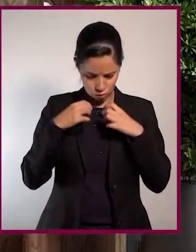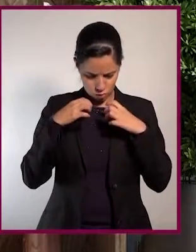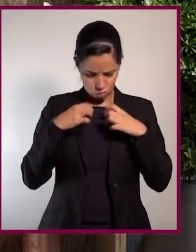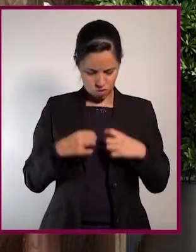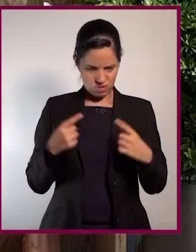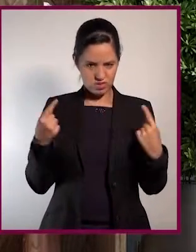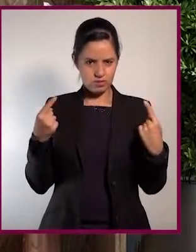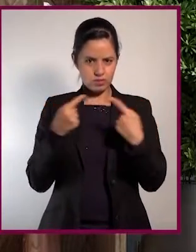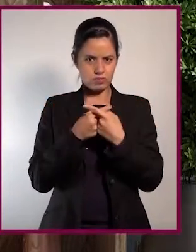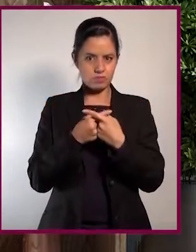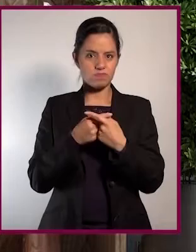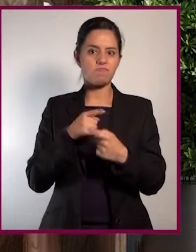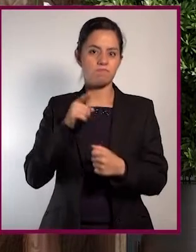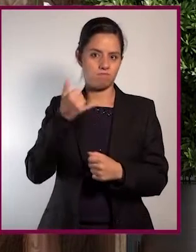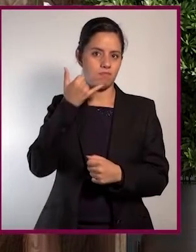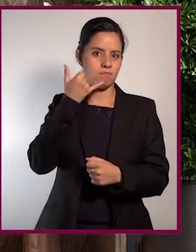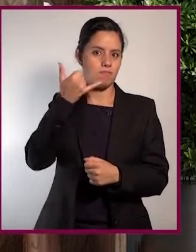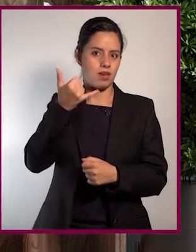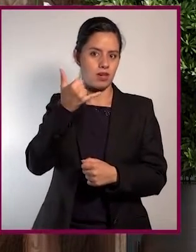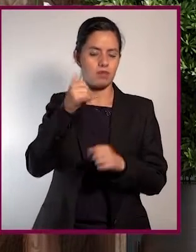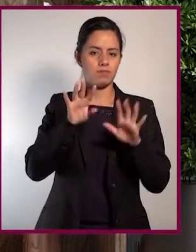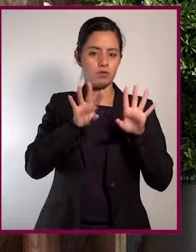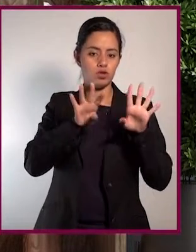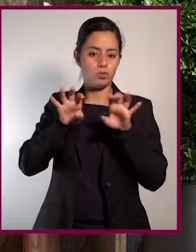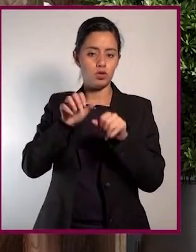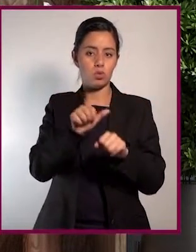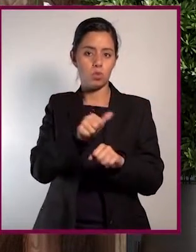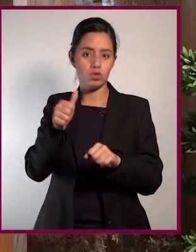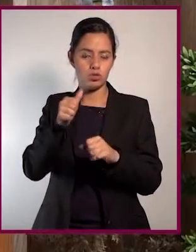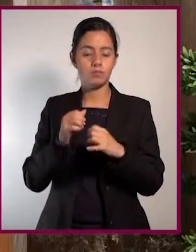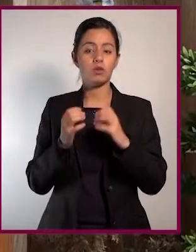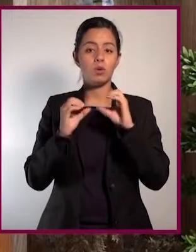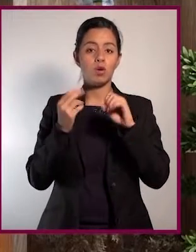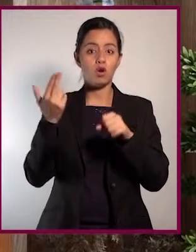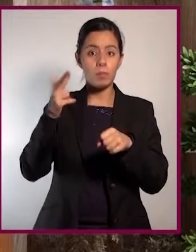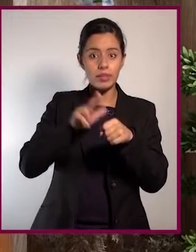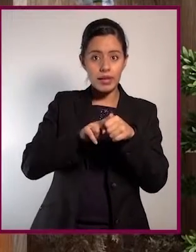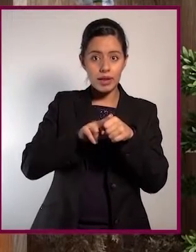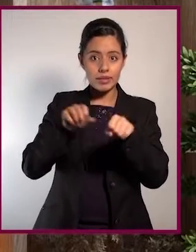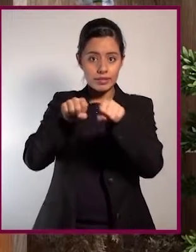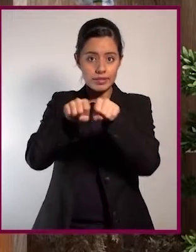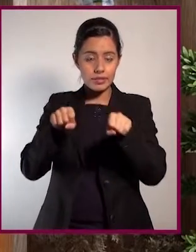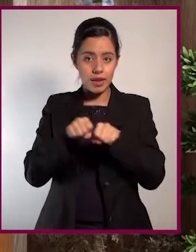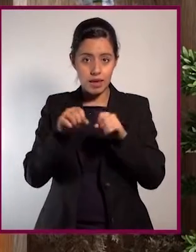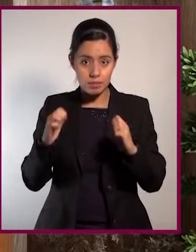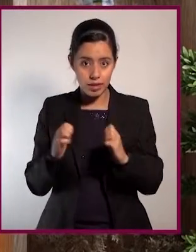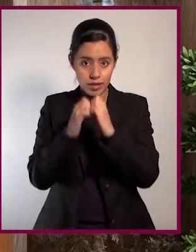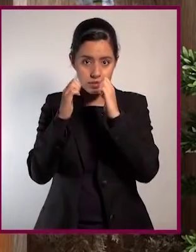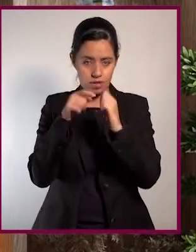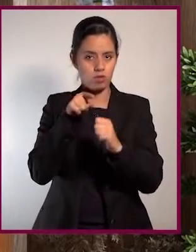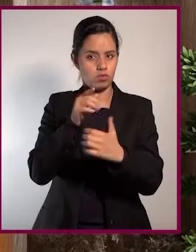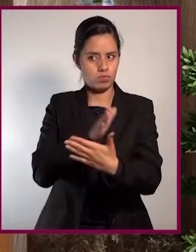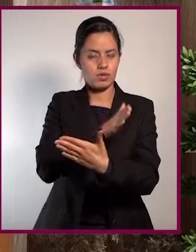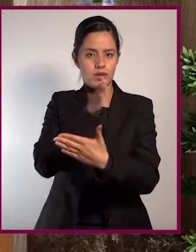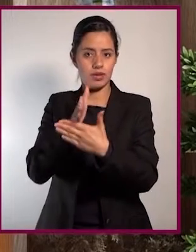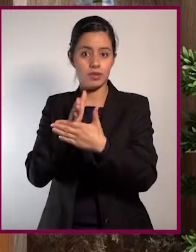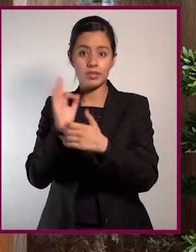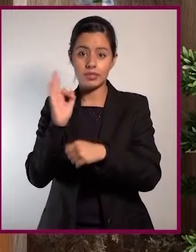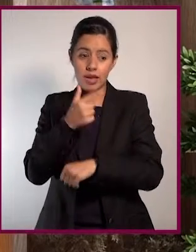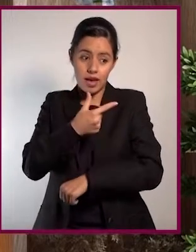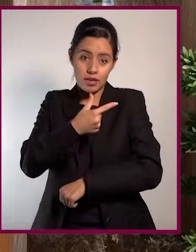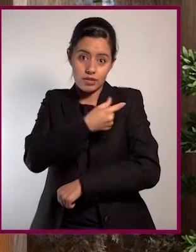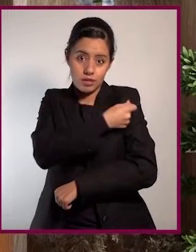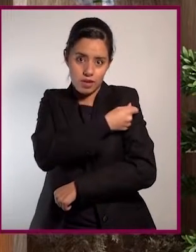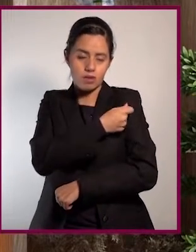anafiláctica, llama inmediatamente al 911 o acude a la sala de urgencia de un hospital. Una